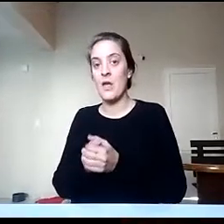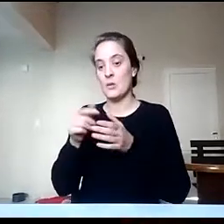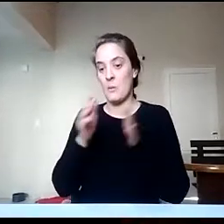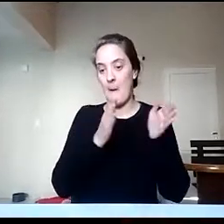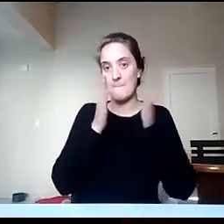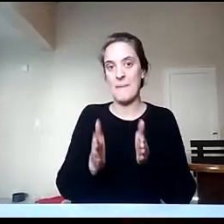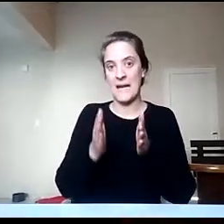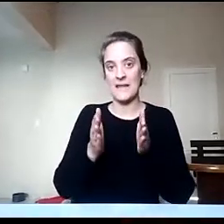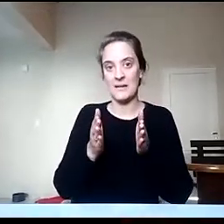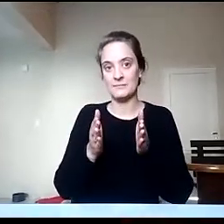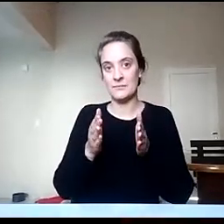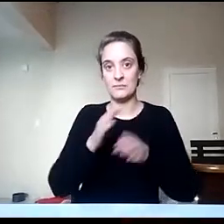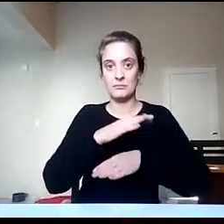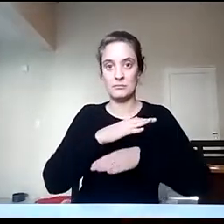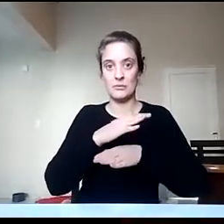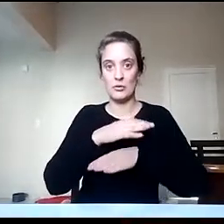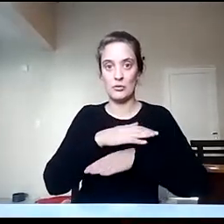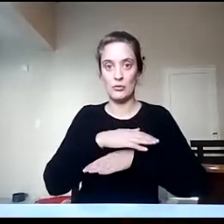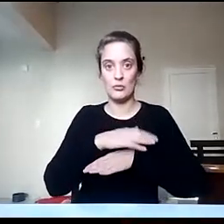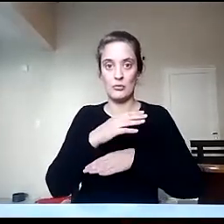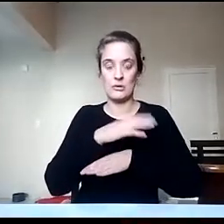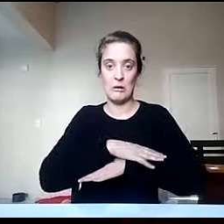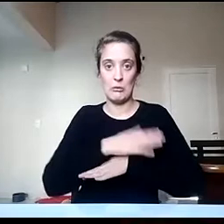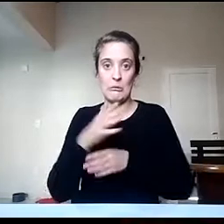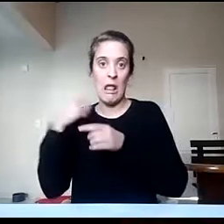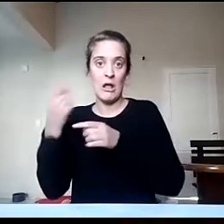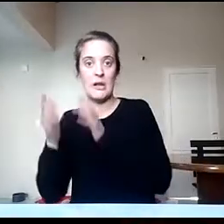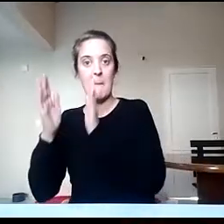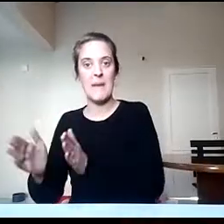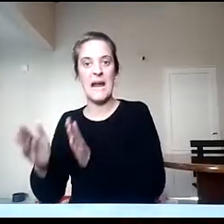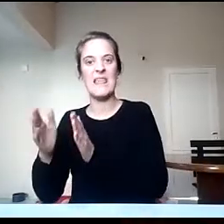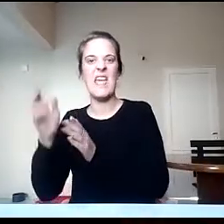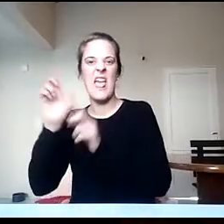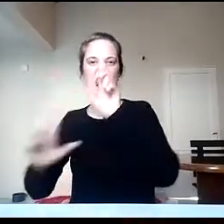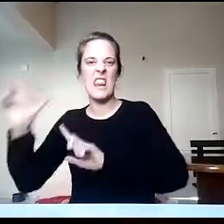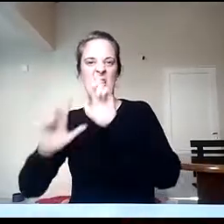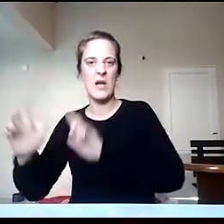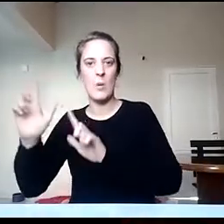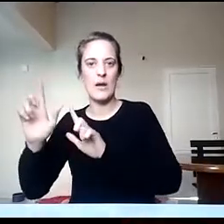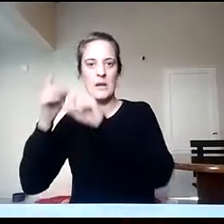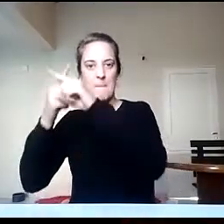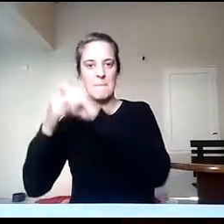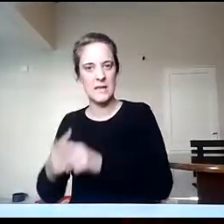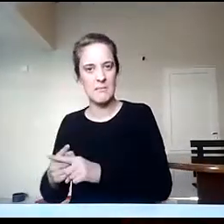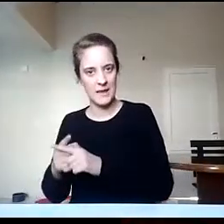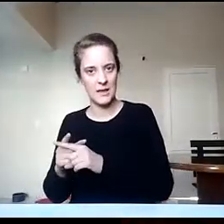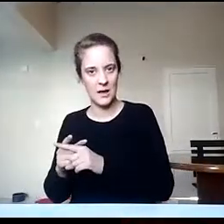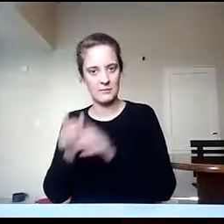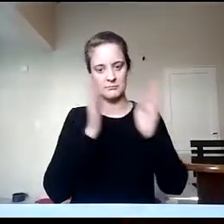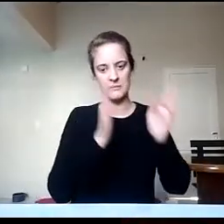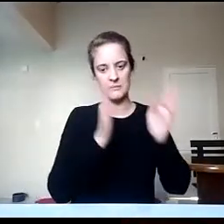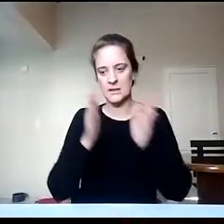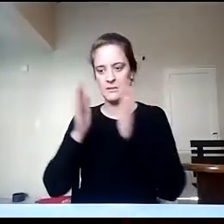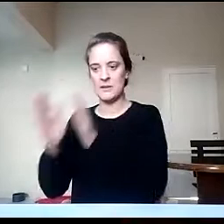que tiene que ver con el desarrollo de capacidades en lengua y en matemáticas, es como una especie de nivelación, son diferentes